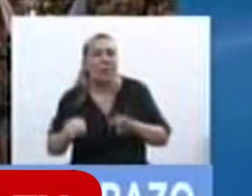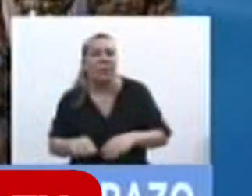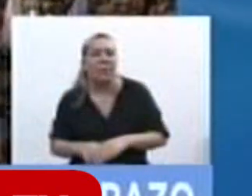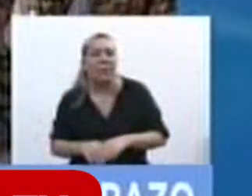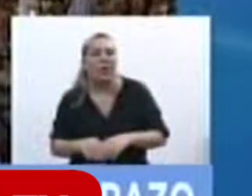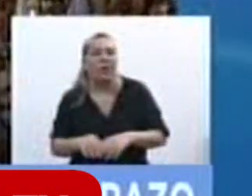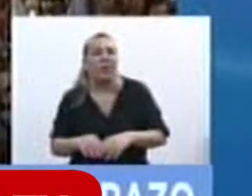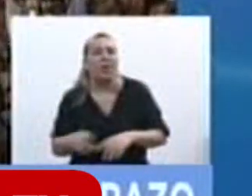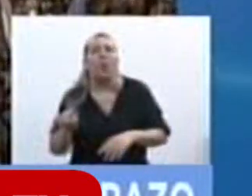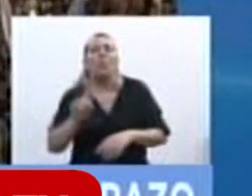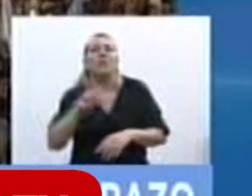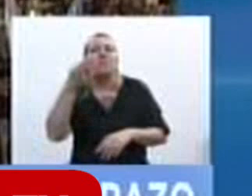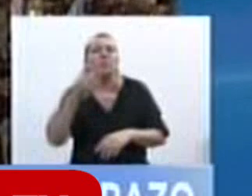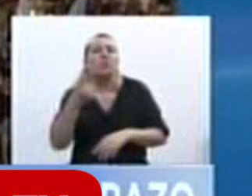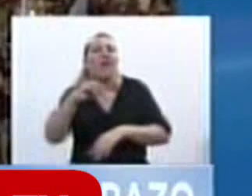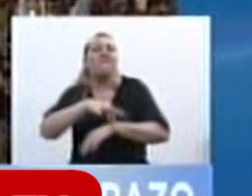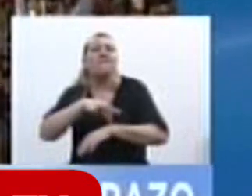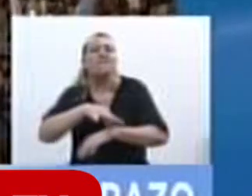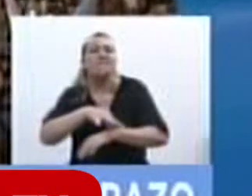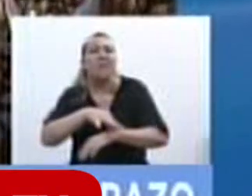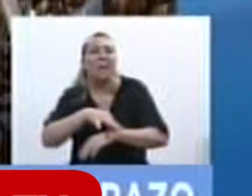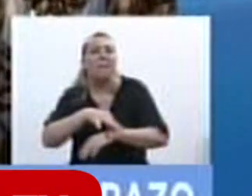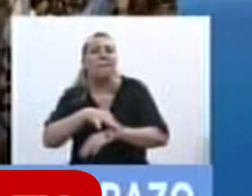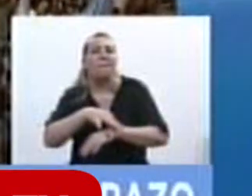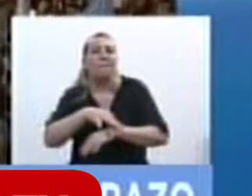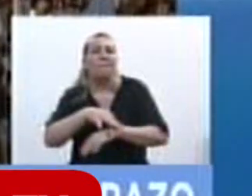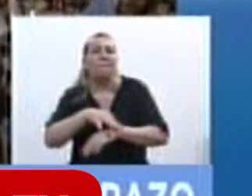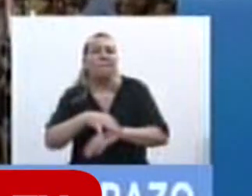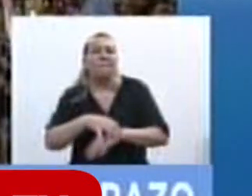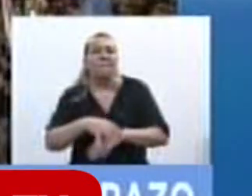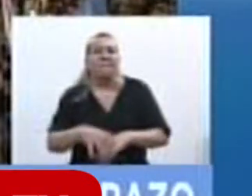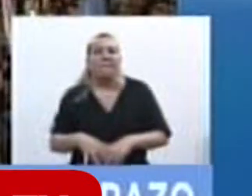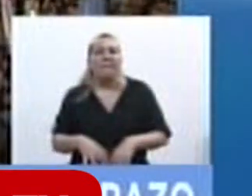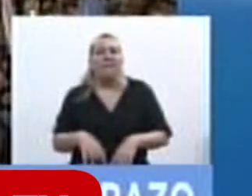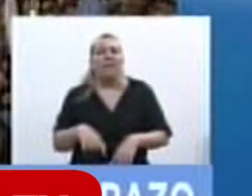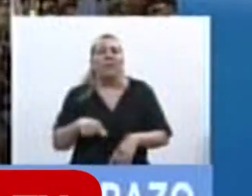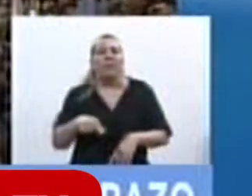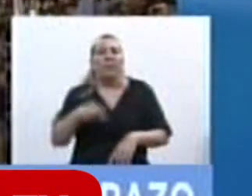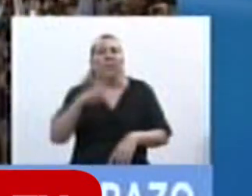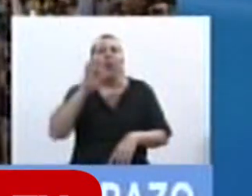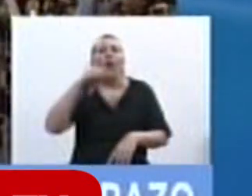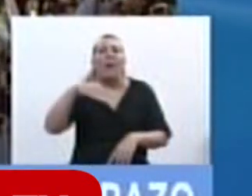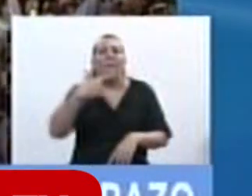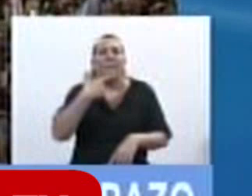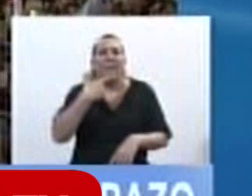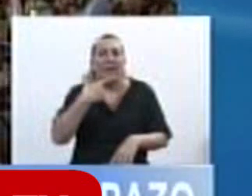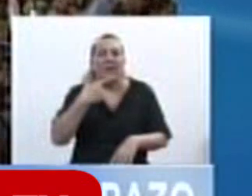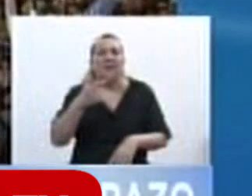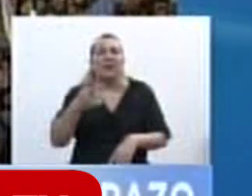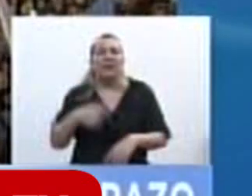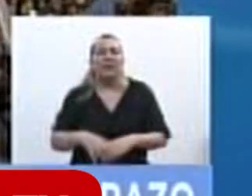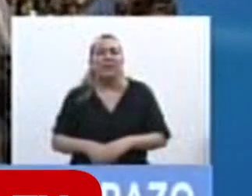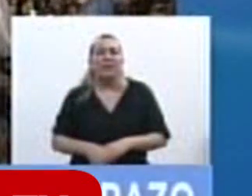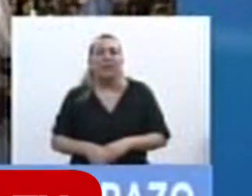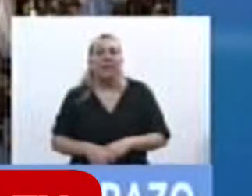no necesariamente una enfermedad que la OMS define la salud integral como una cuestión física, psíquica y social que por lo